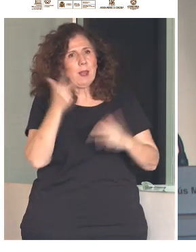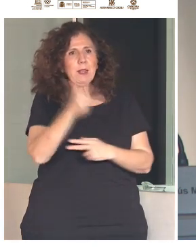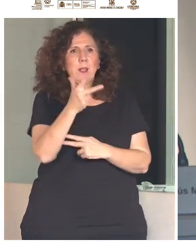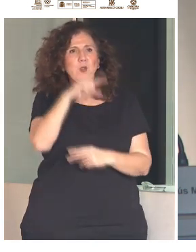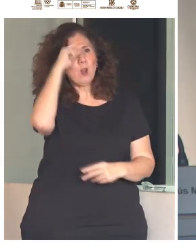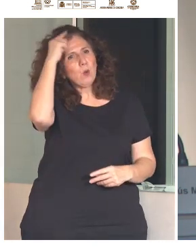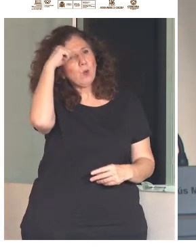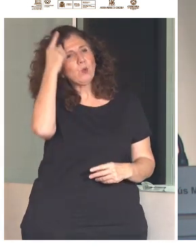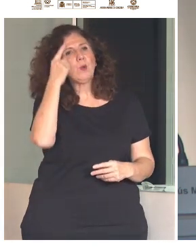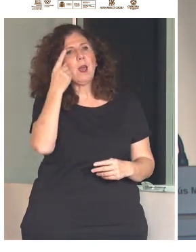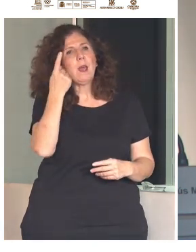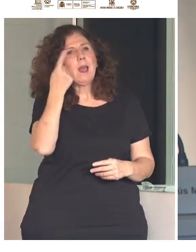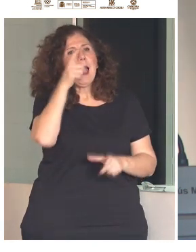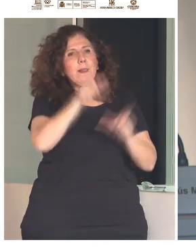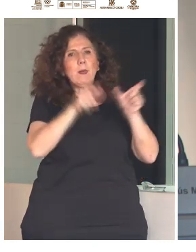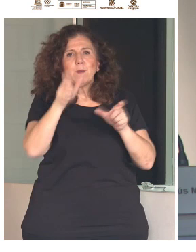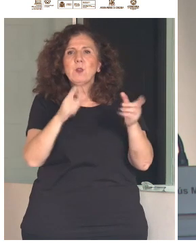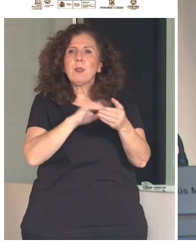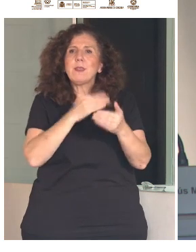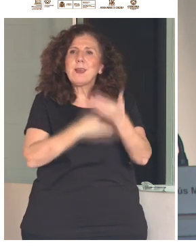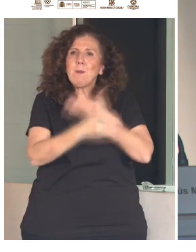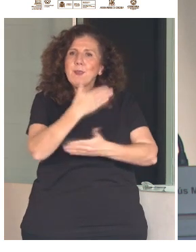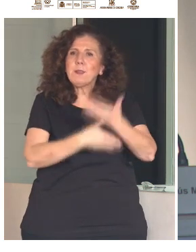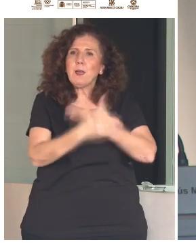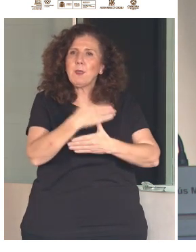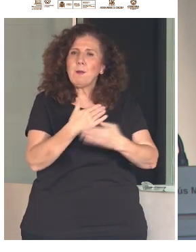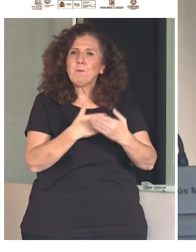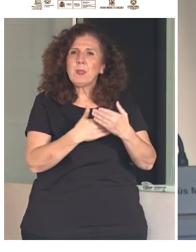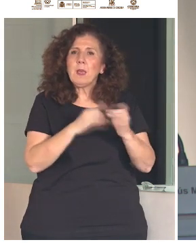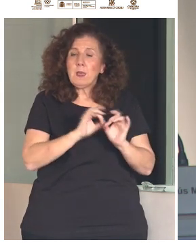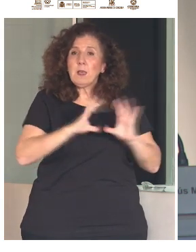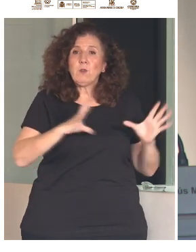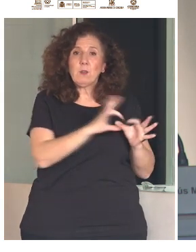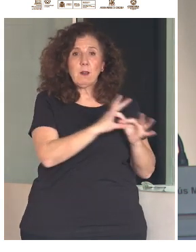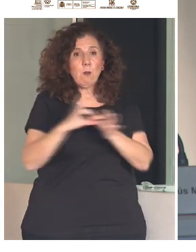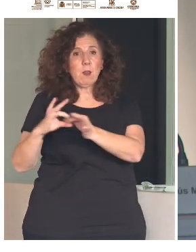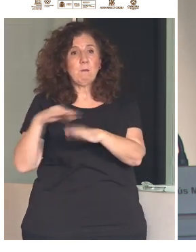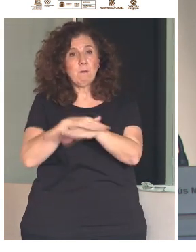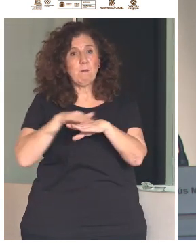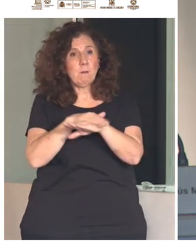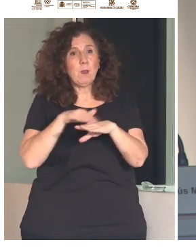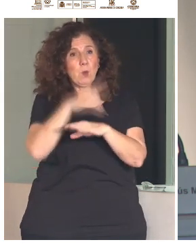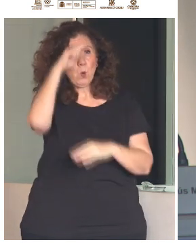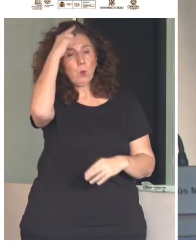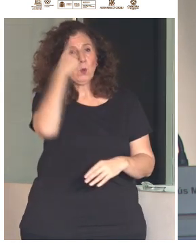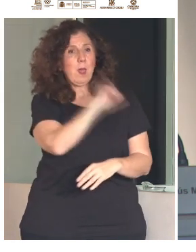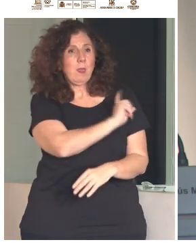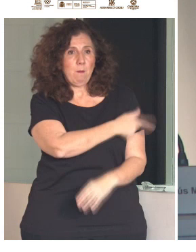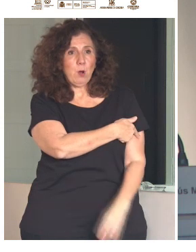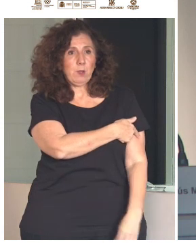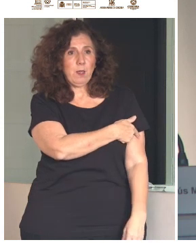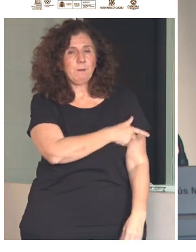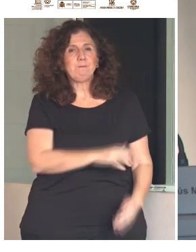cultura, a la ciudadanía con discapacidad y que reside en el Ministerio de Cultura y Deporte. Pero poco